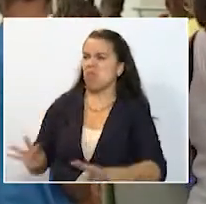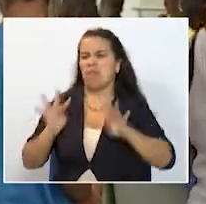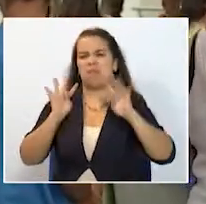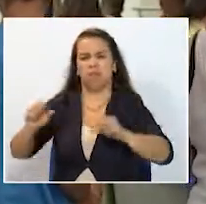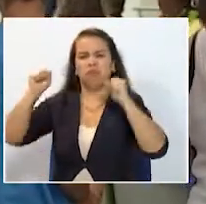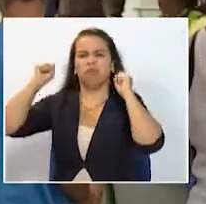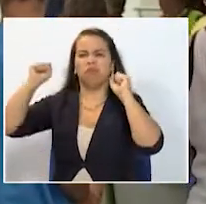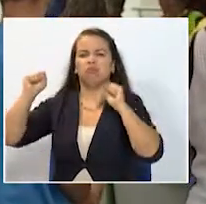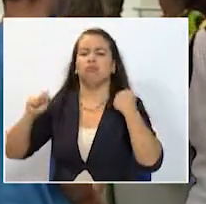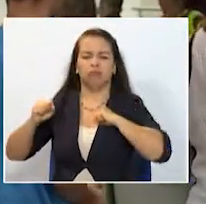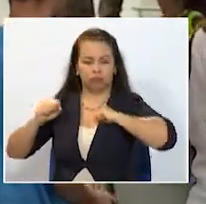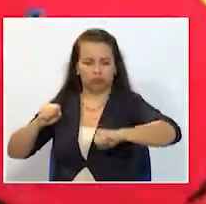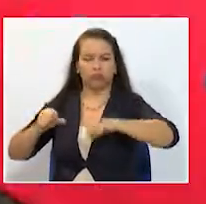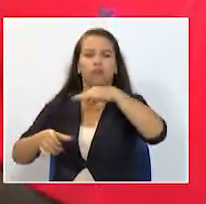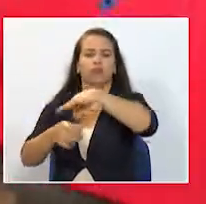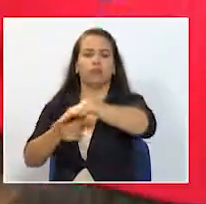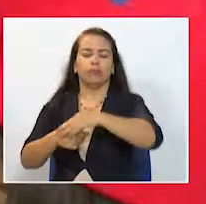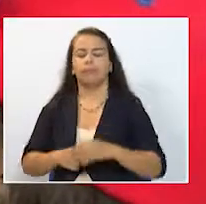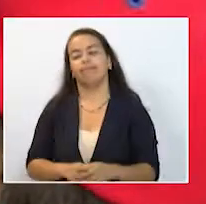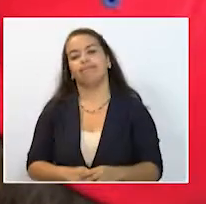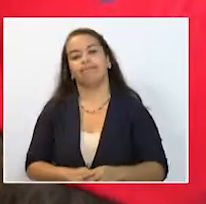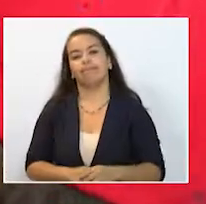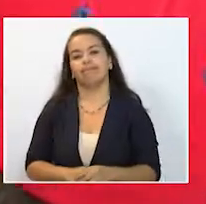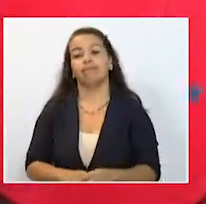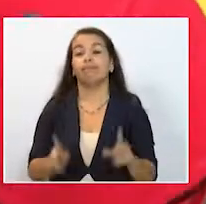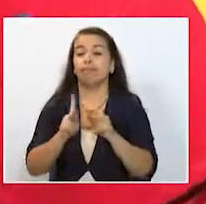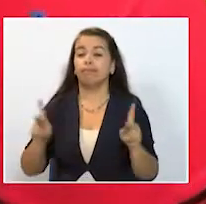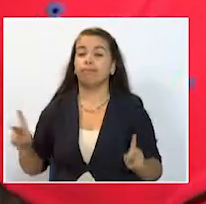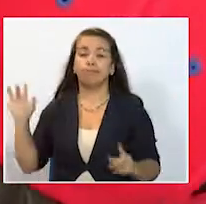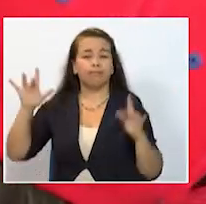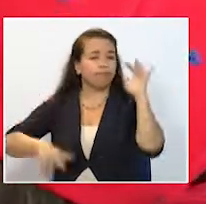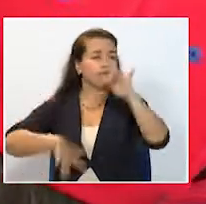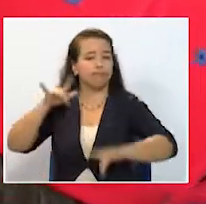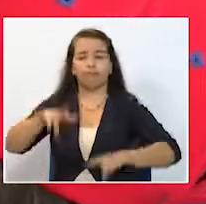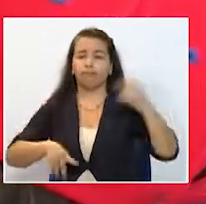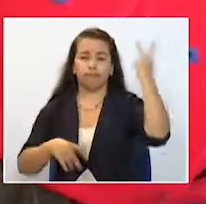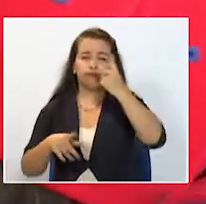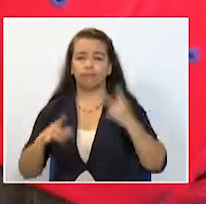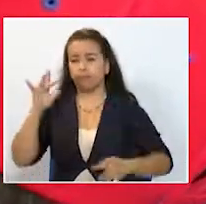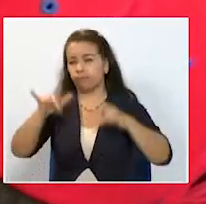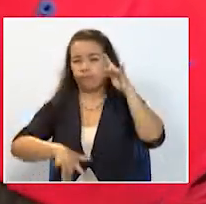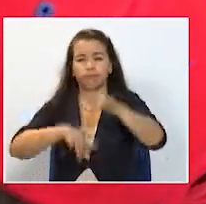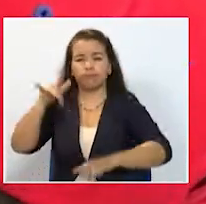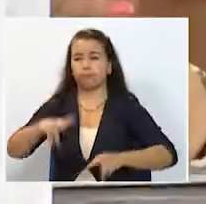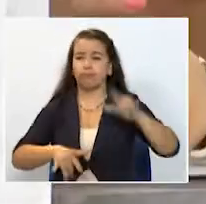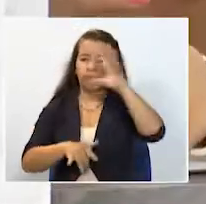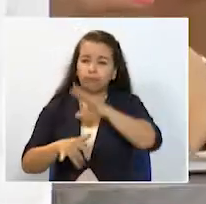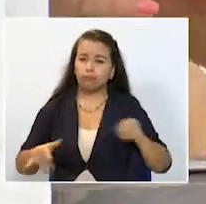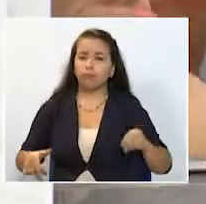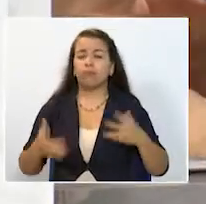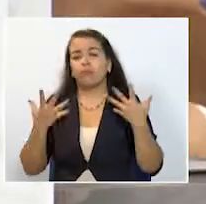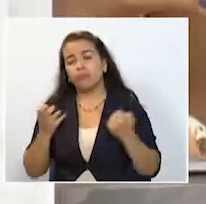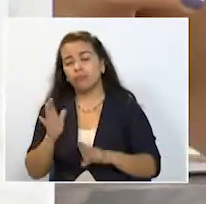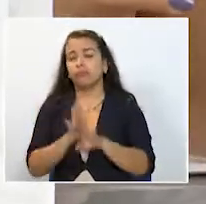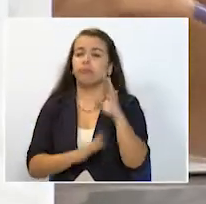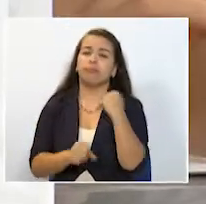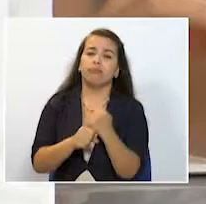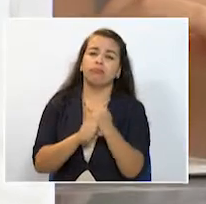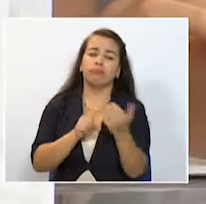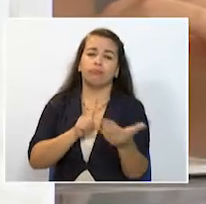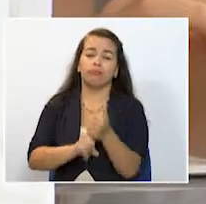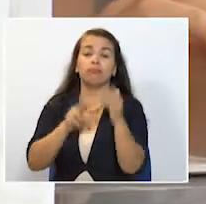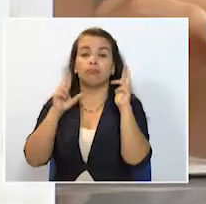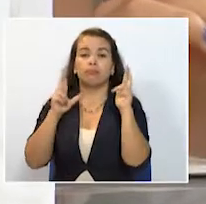ejerciendo nuestro derecho al voto personas de todas partes de Venezuela han llegado al departamento en búsqueda de salir adelante sin